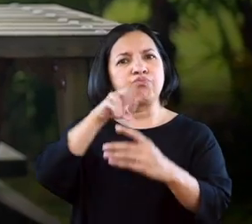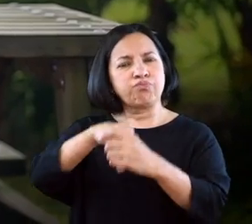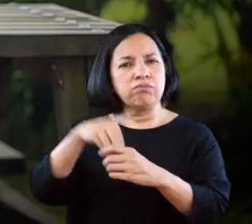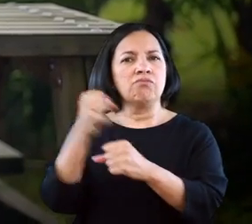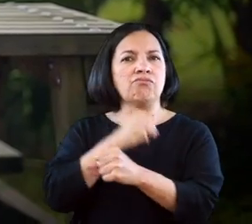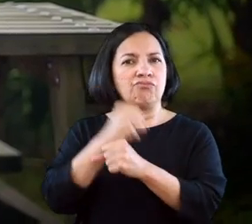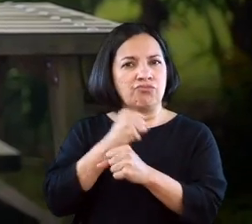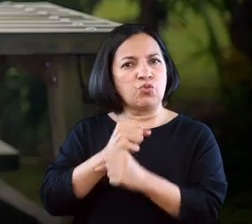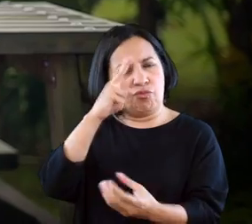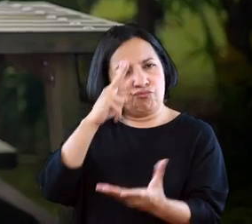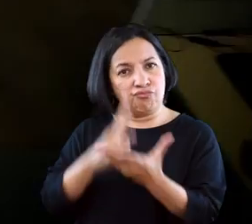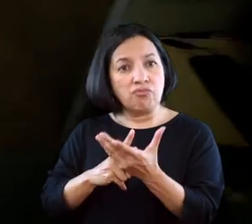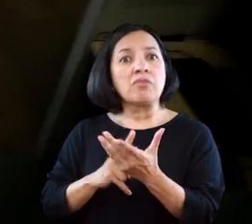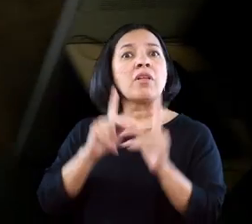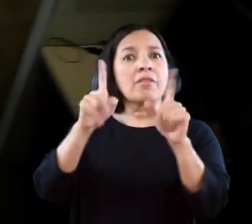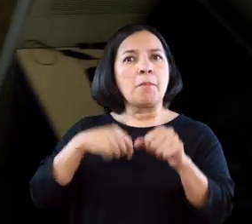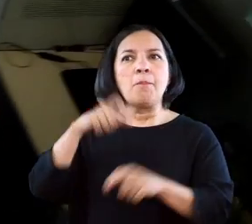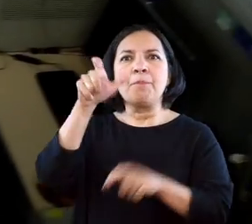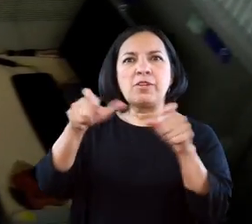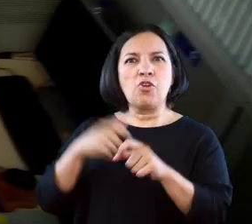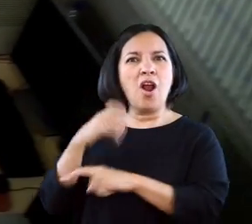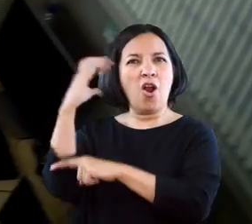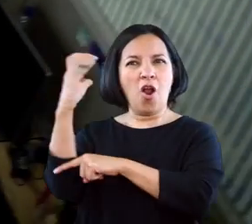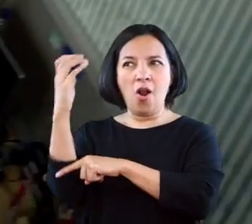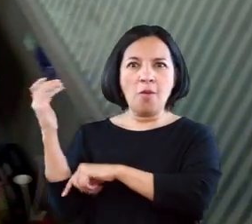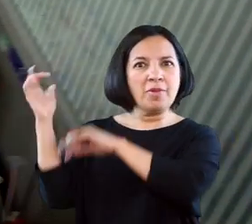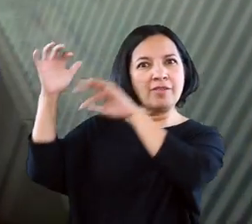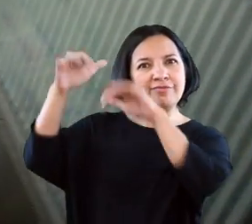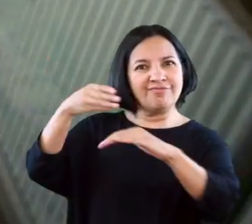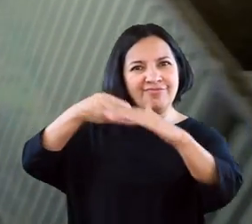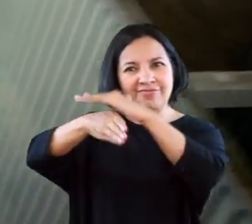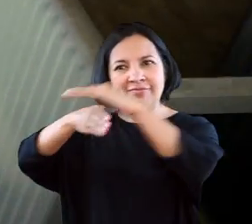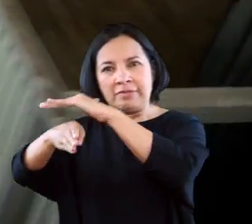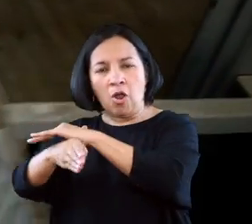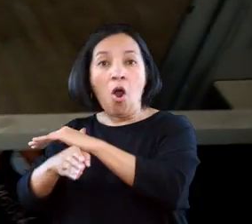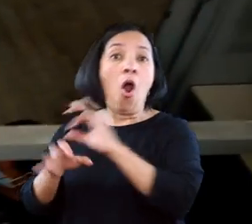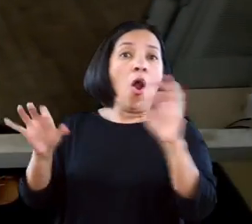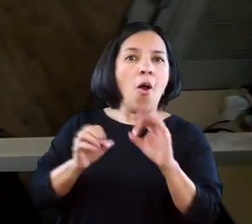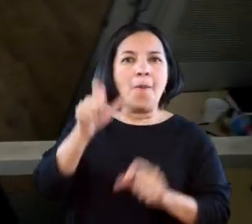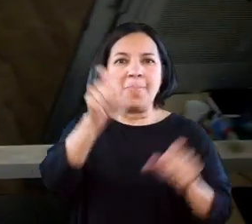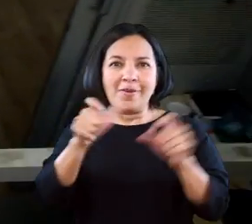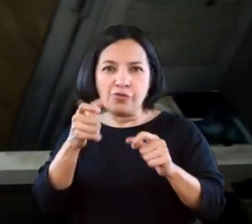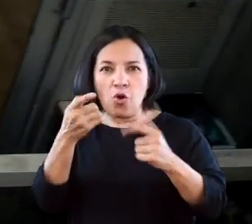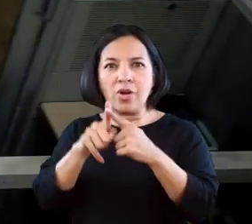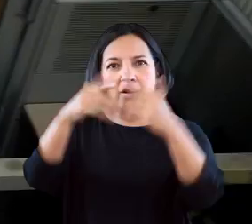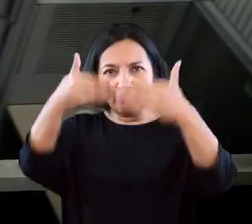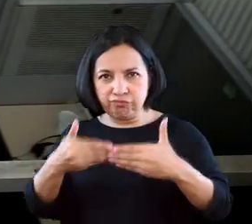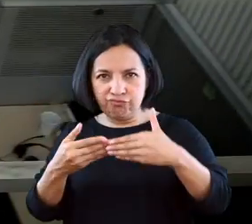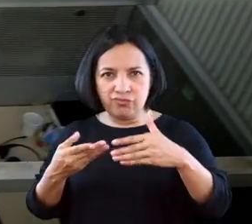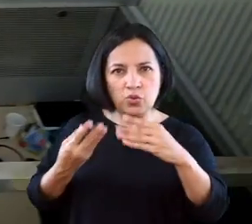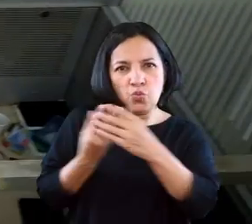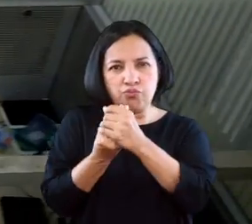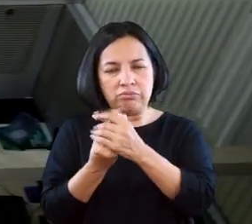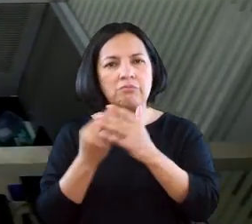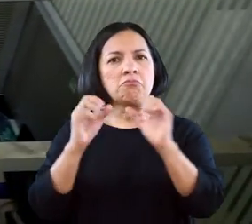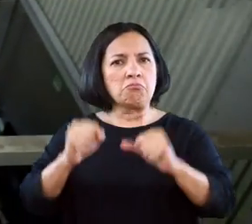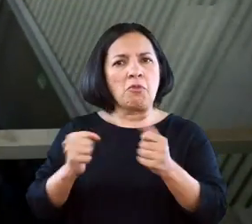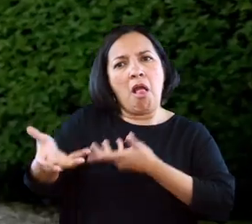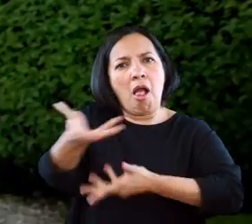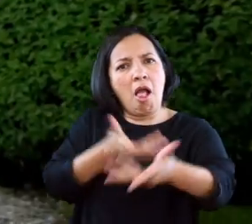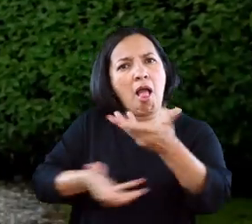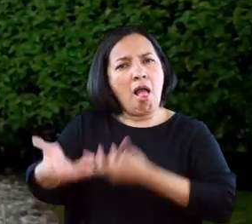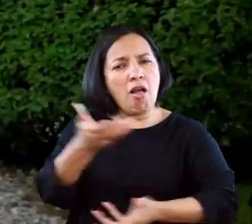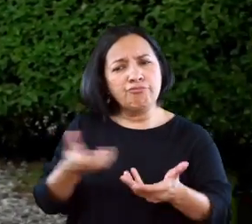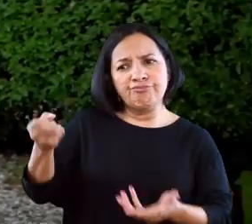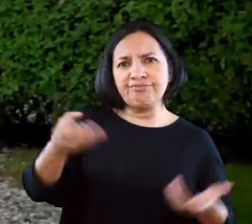y demás, diversa. También migrantes, además también de personas con discapacidad. Que finalmente lo que hacen es enriquecer las